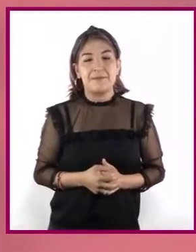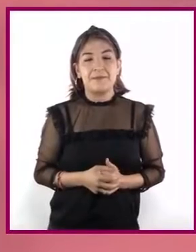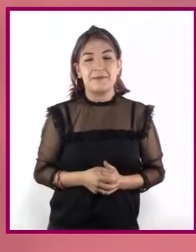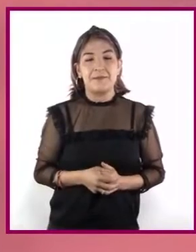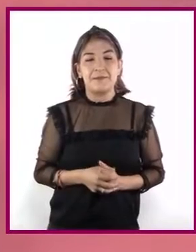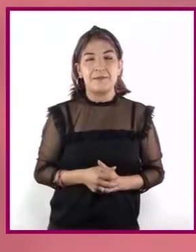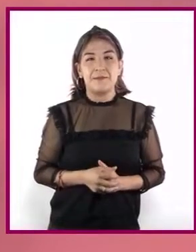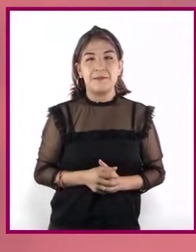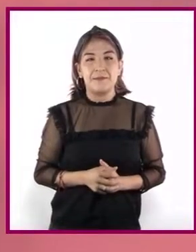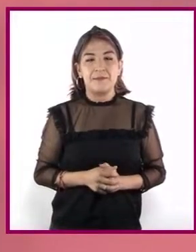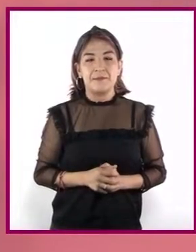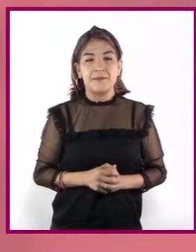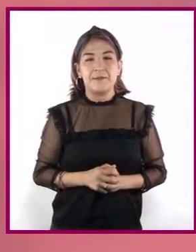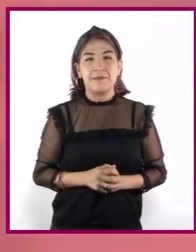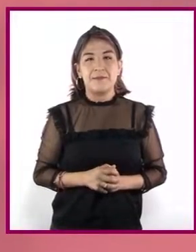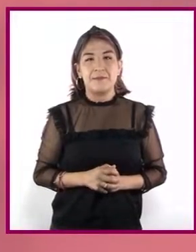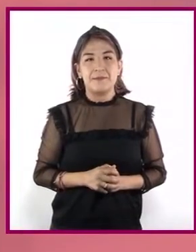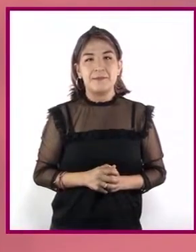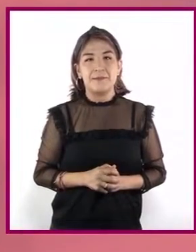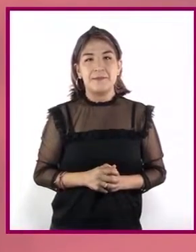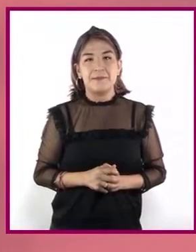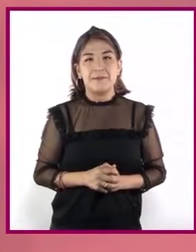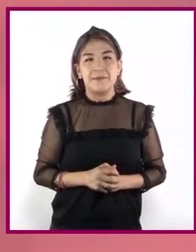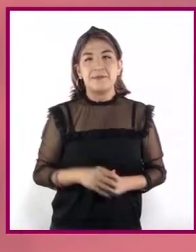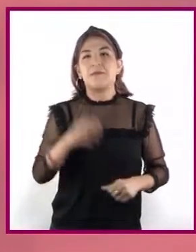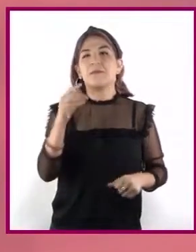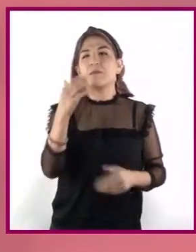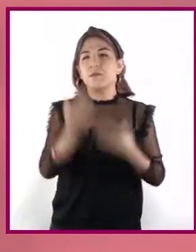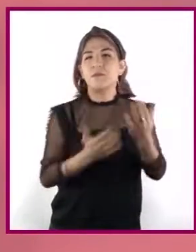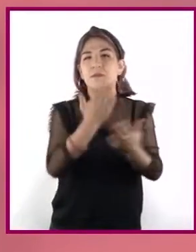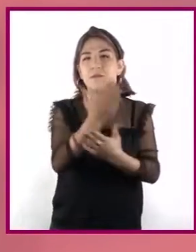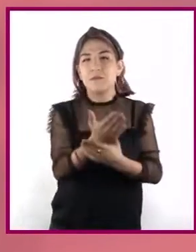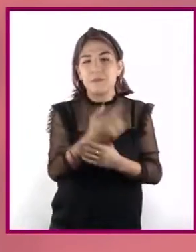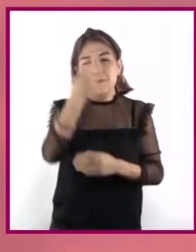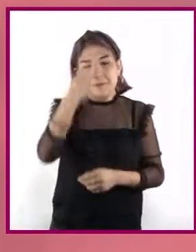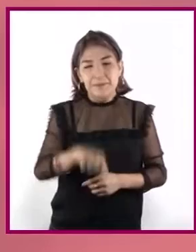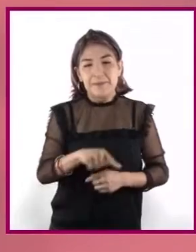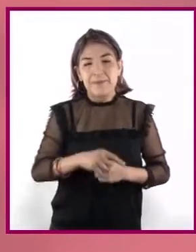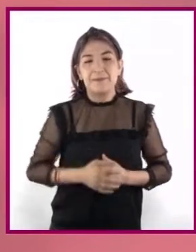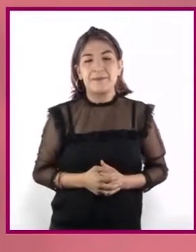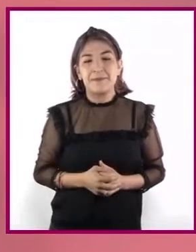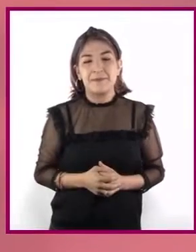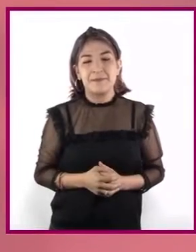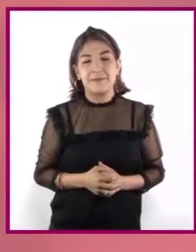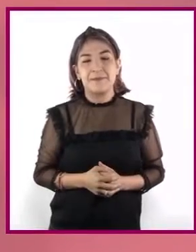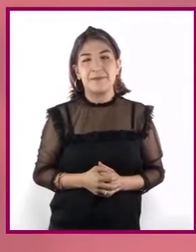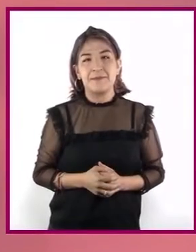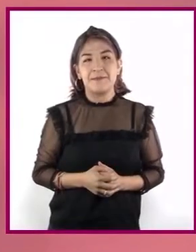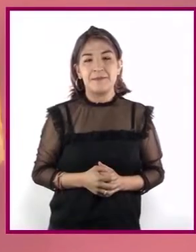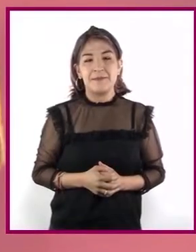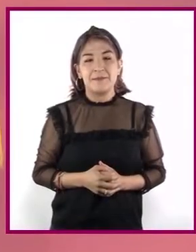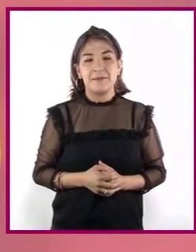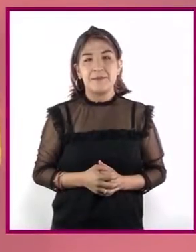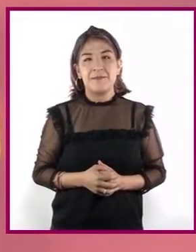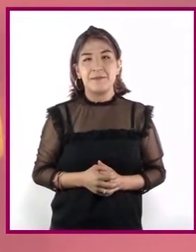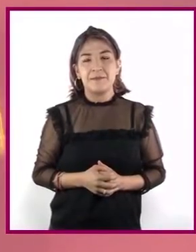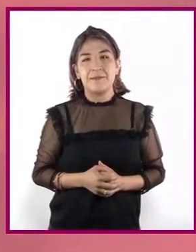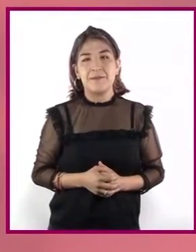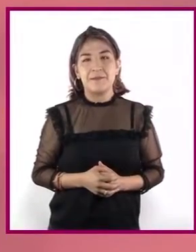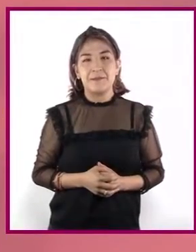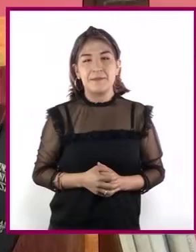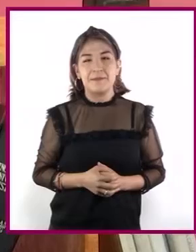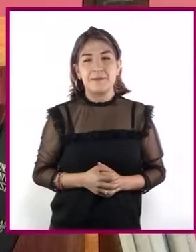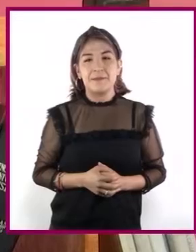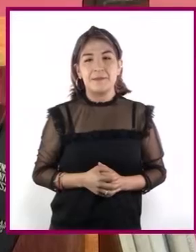en datos y los basados en opiniones personales con el propósito de distinguir entre hechos y opiniones en elaboración de fichas de